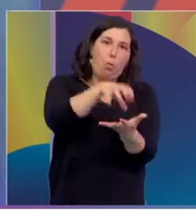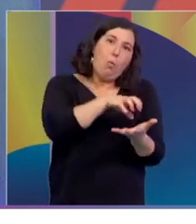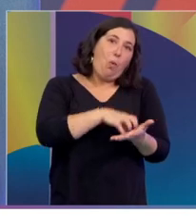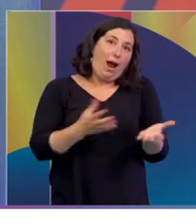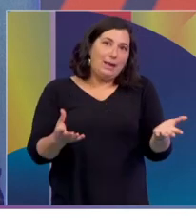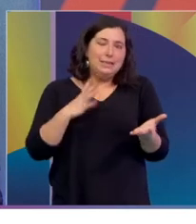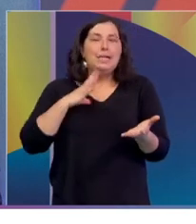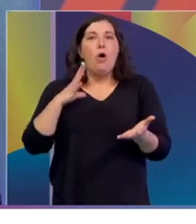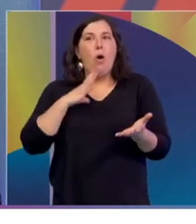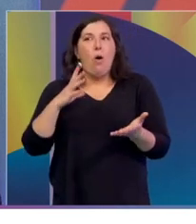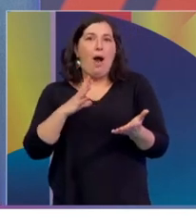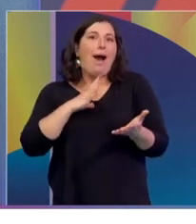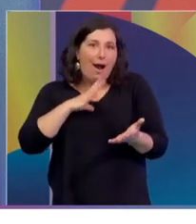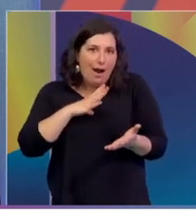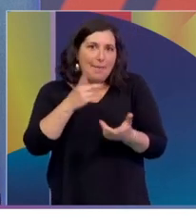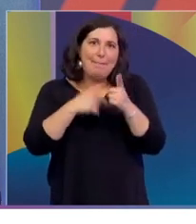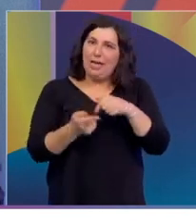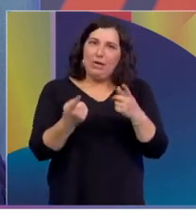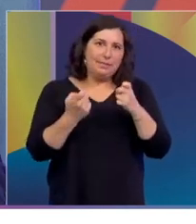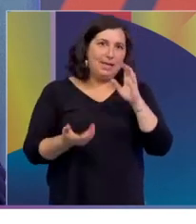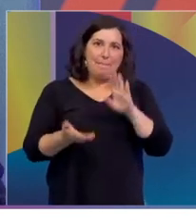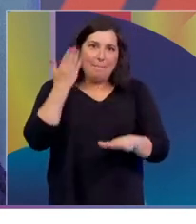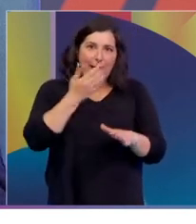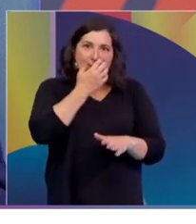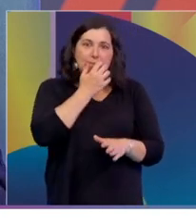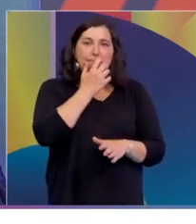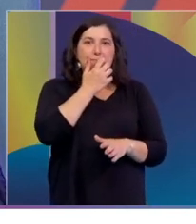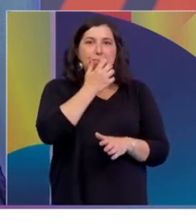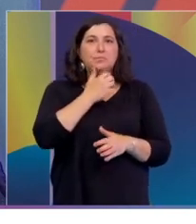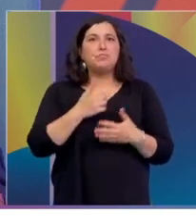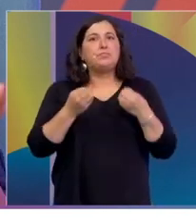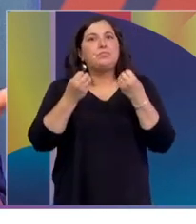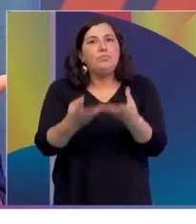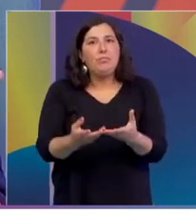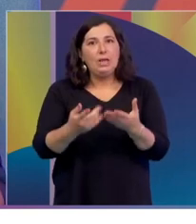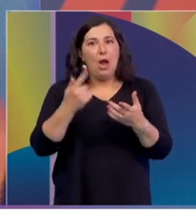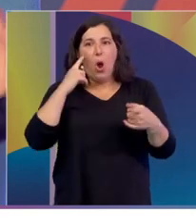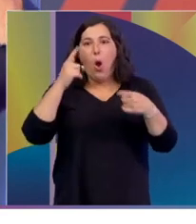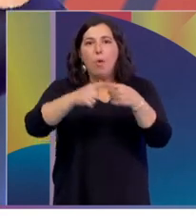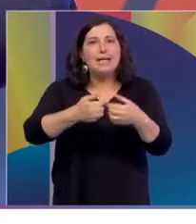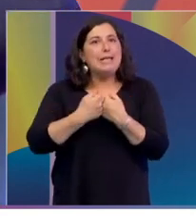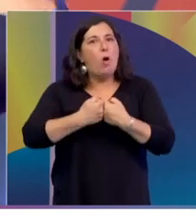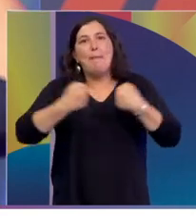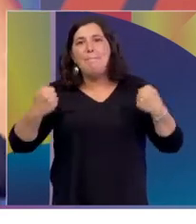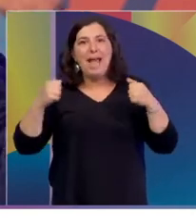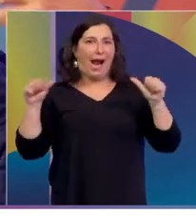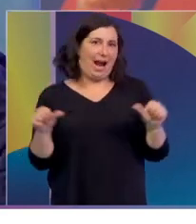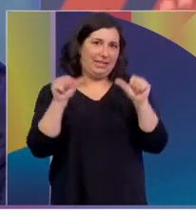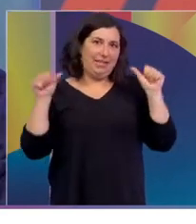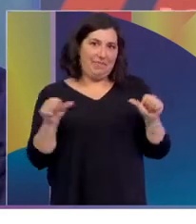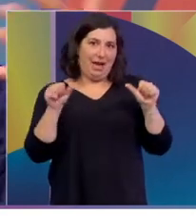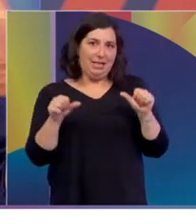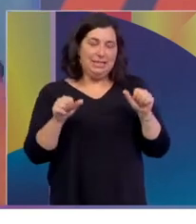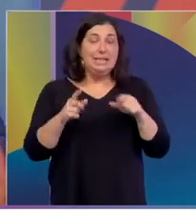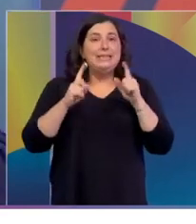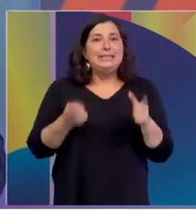obviamente, porque, bueno, como te decía, la idea es ampliar las actividades. Nosotros también, con parte